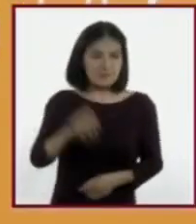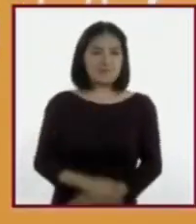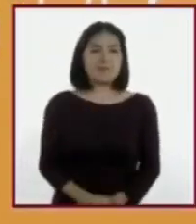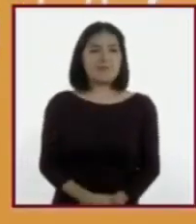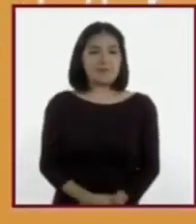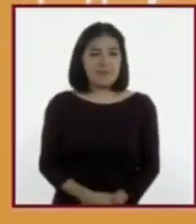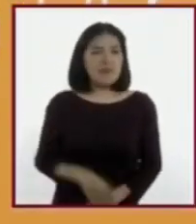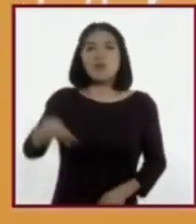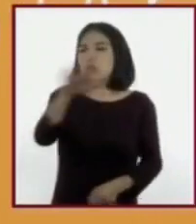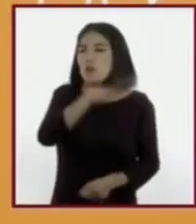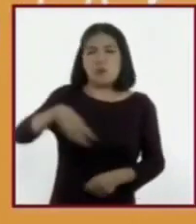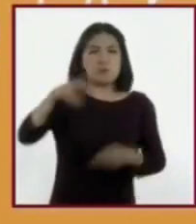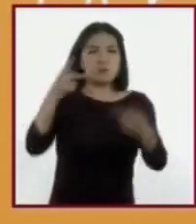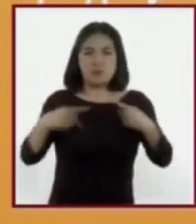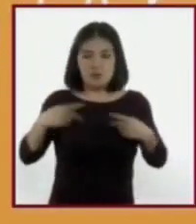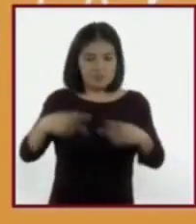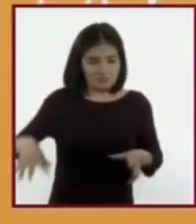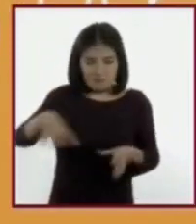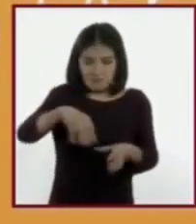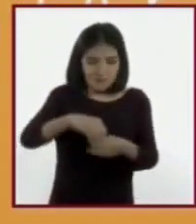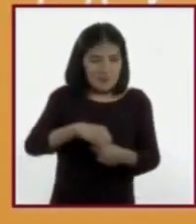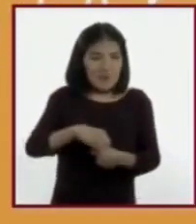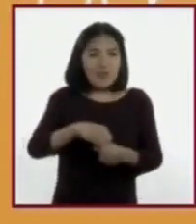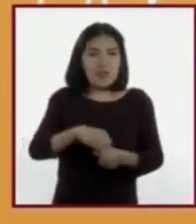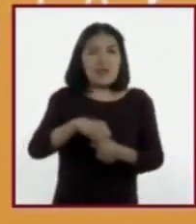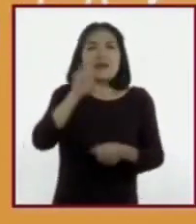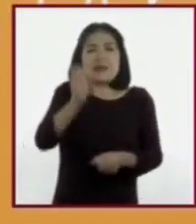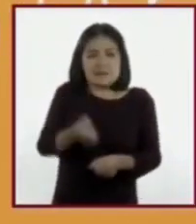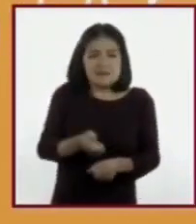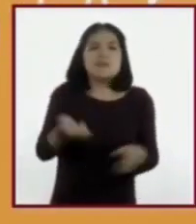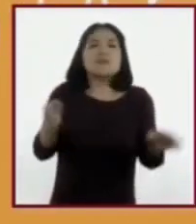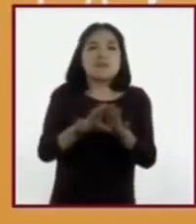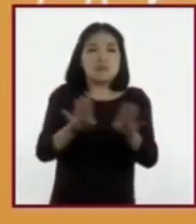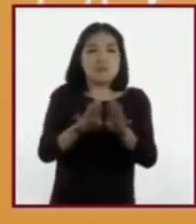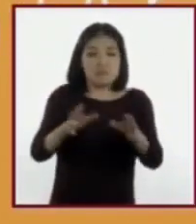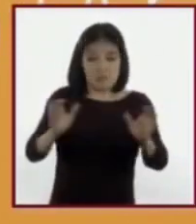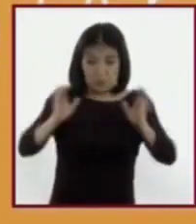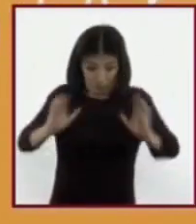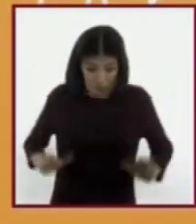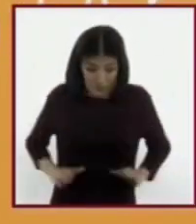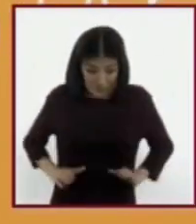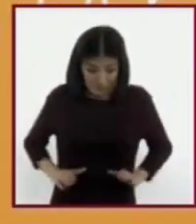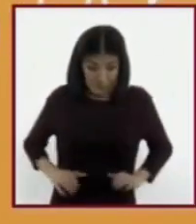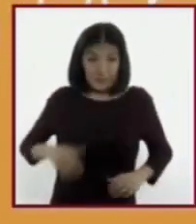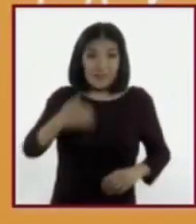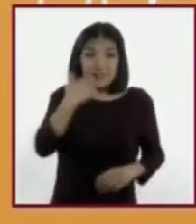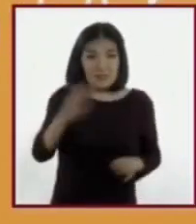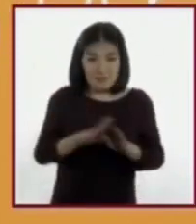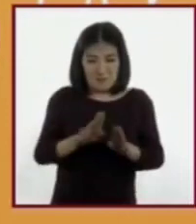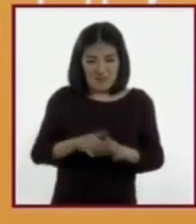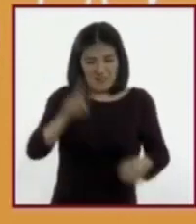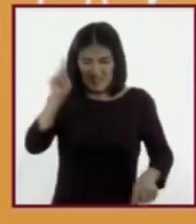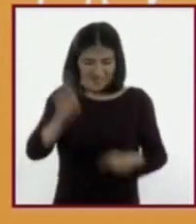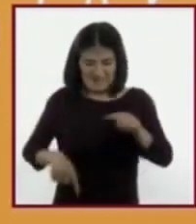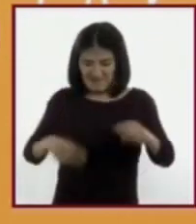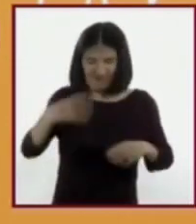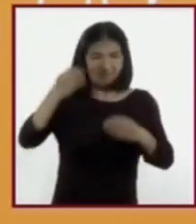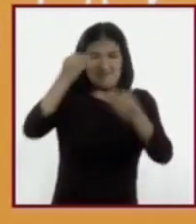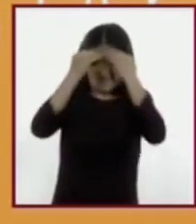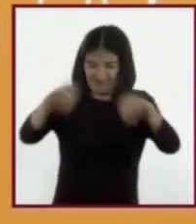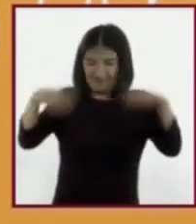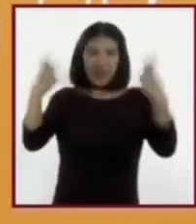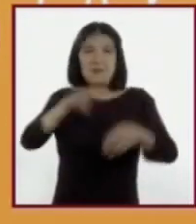seres integrales. Quiere decir que no podemos separar lo que pasa en nuestro cuerpo de lo que pasa en nuestras emociones, nuestros